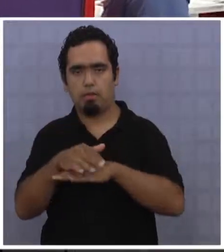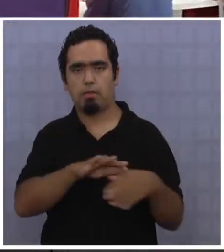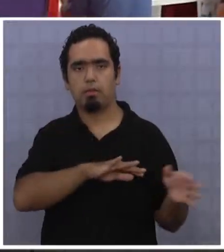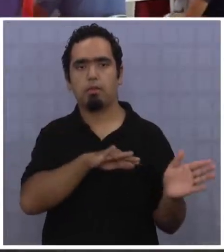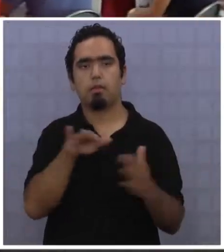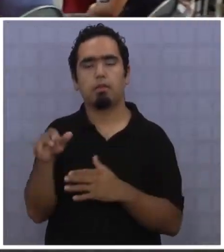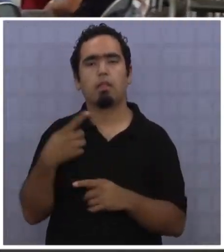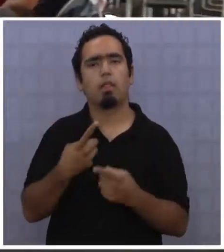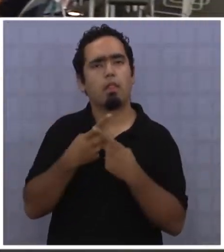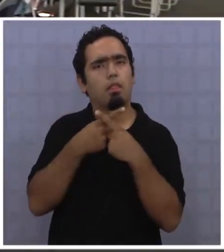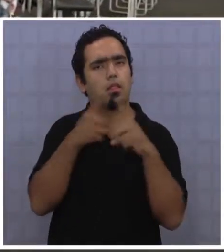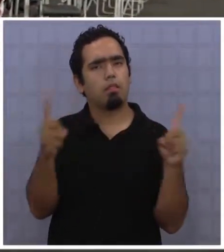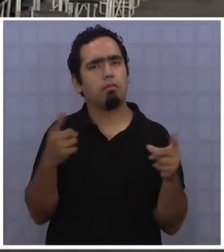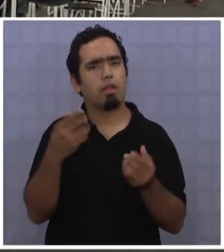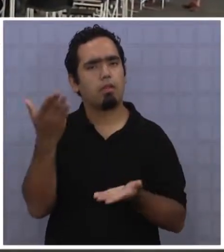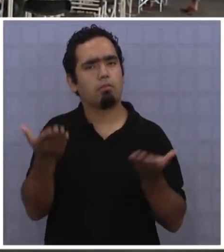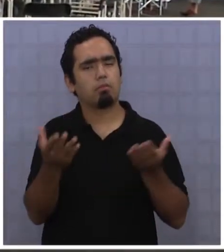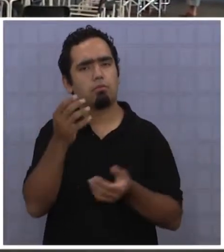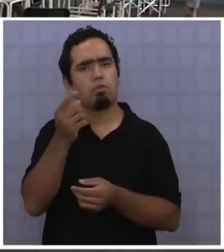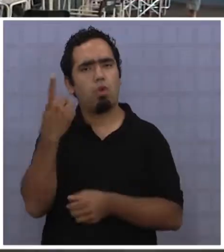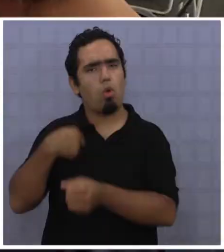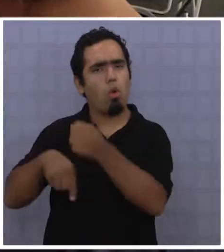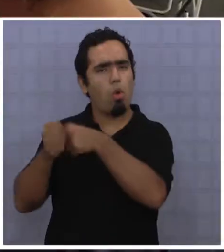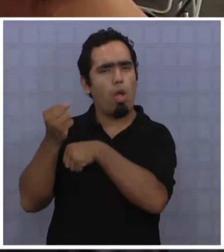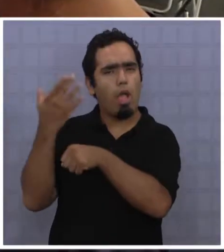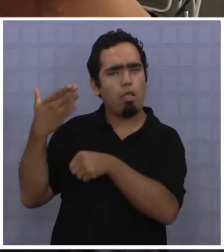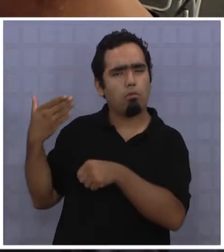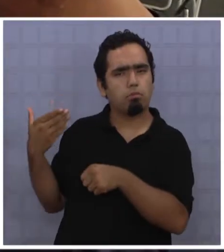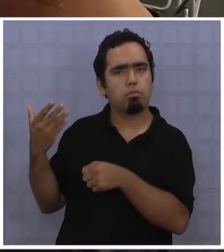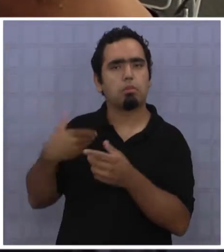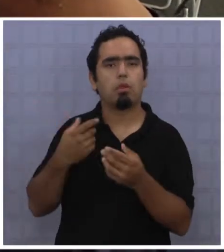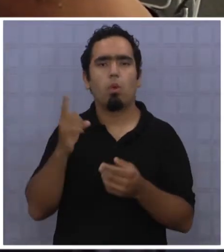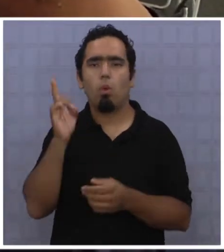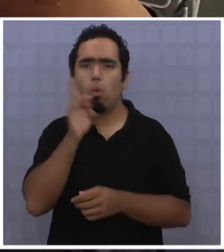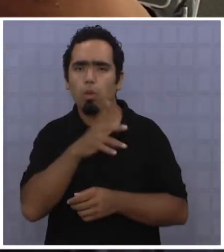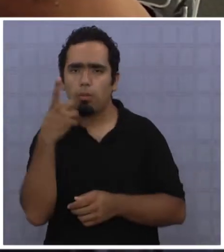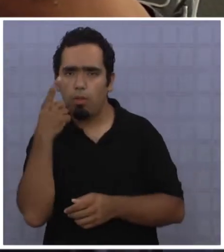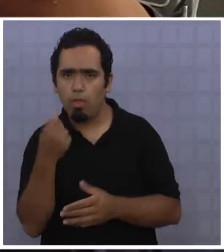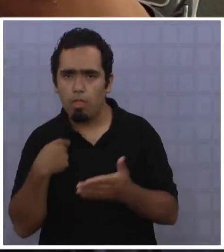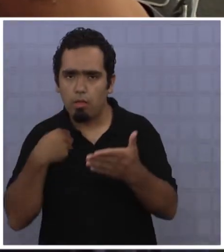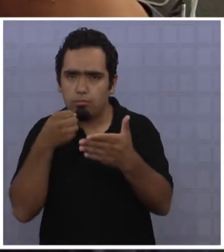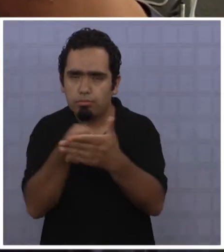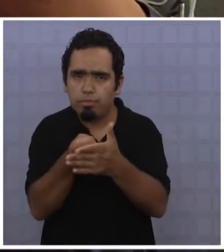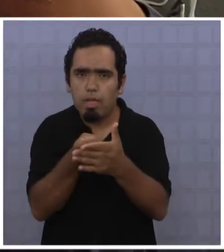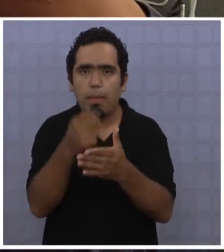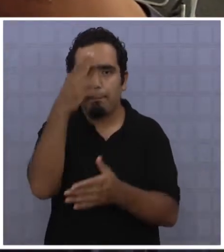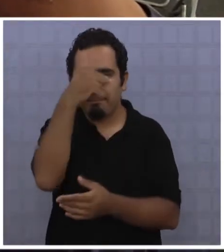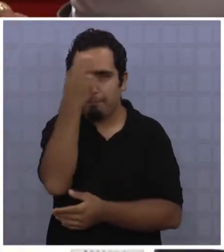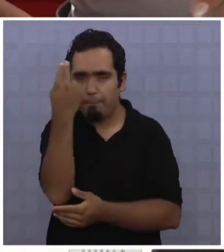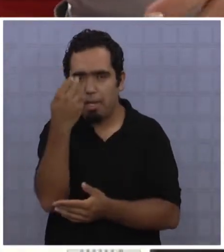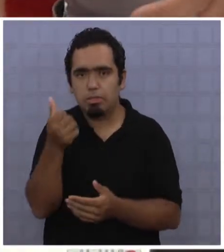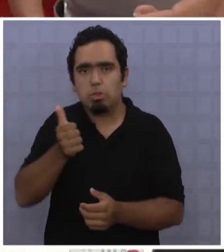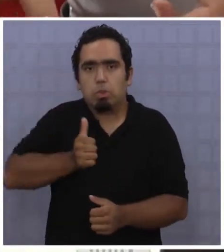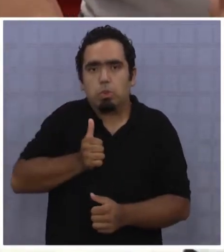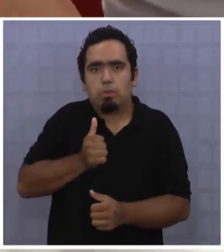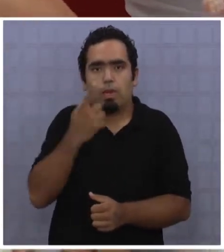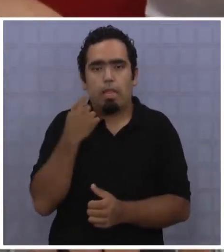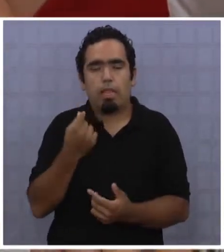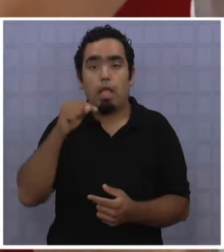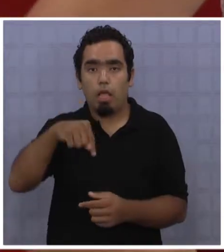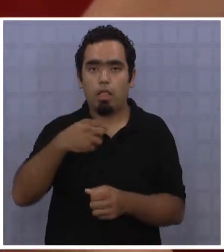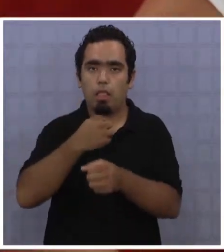A diferencia de otros años en que el último día de marzo se cumplía este plazo para pagar el permiso de circulación,